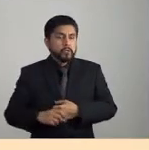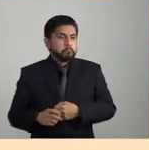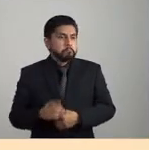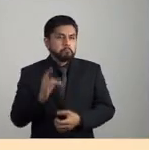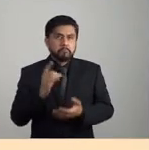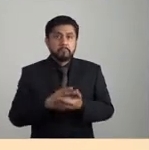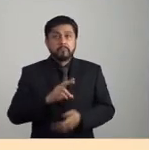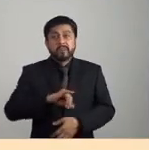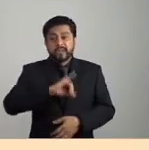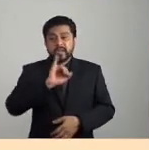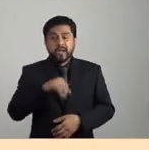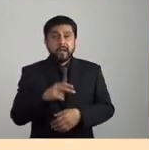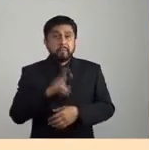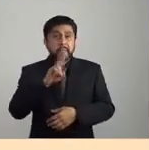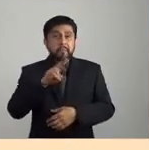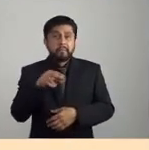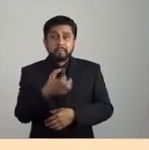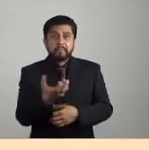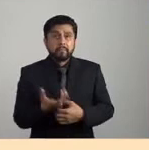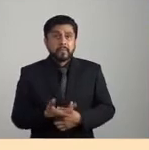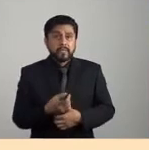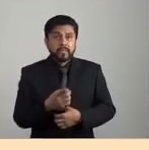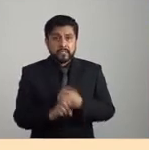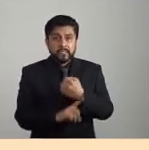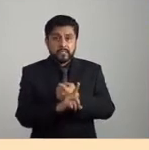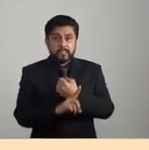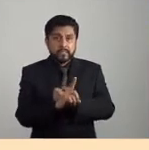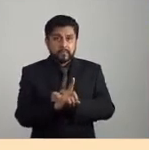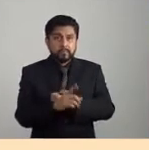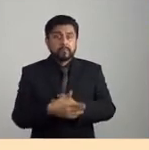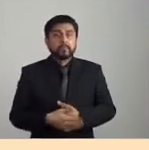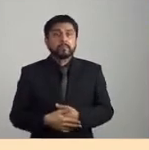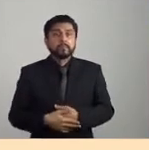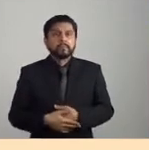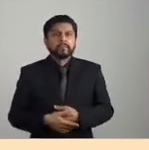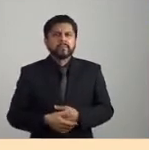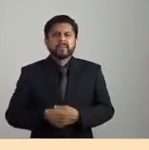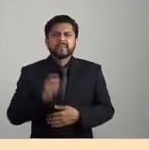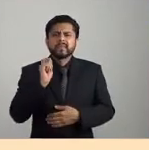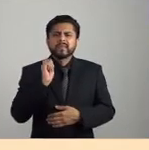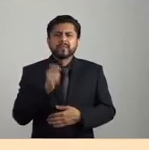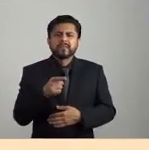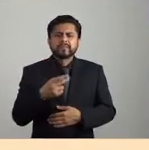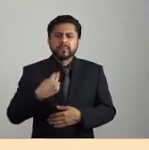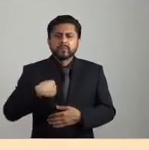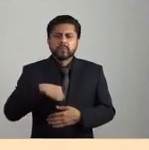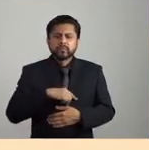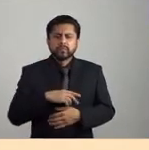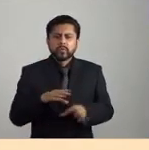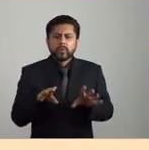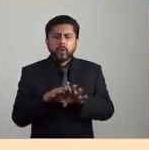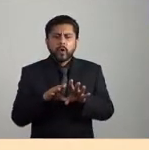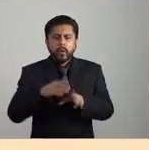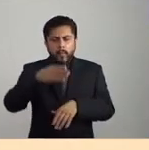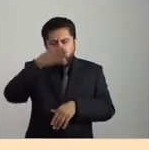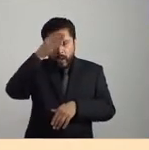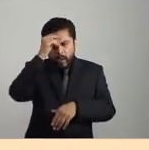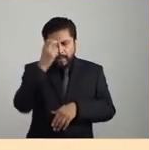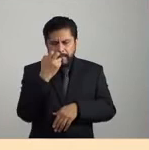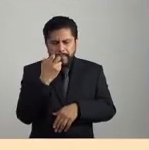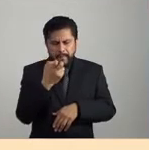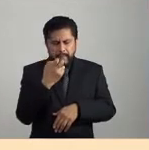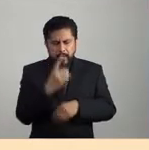ese sentido hablaría de un hito. ¿Y qué es lo que podemos aprender de este momento, de este hito?